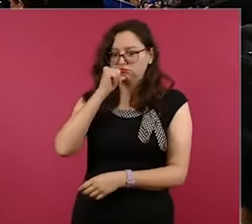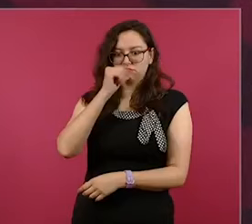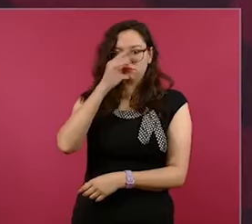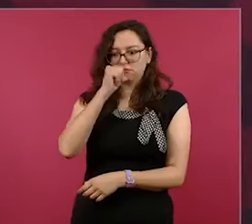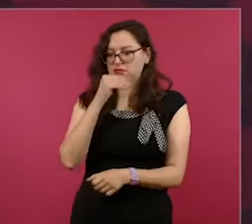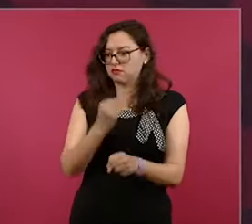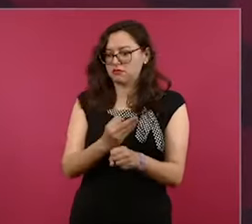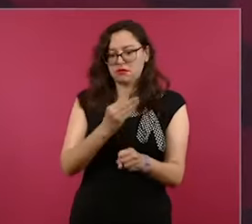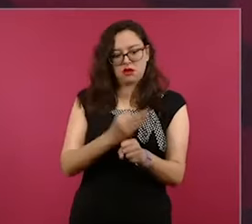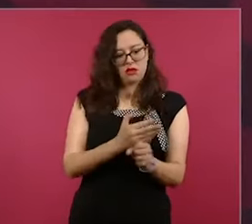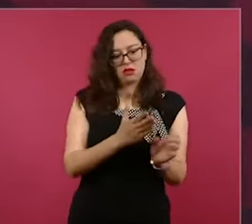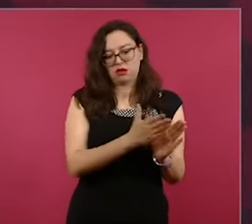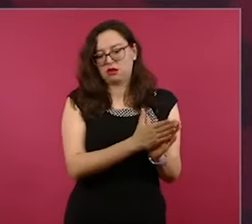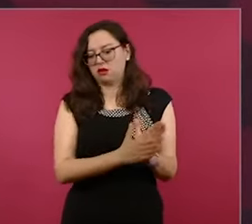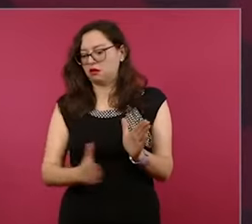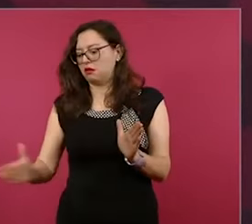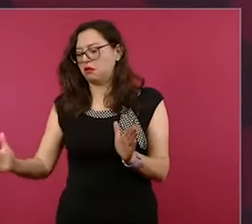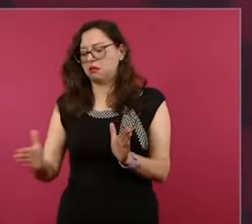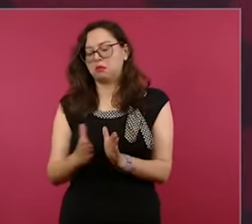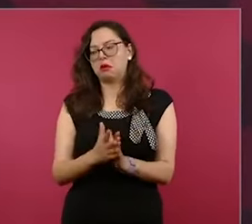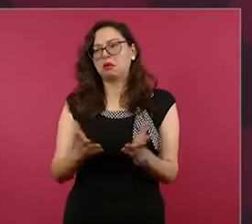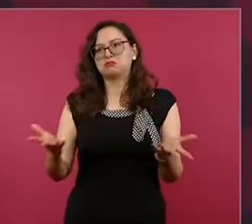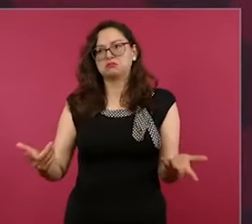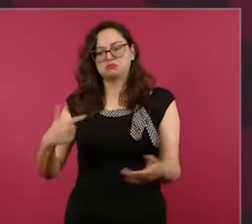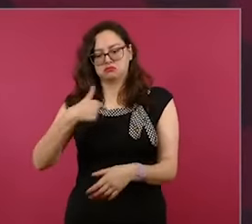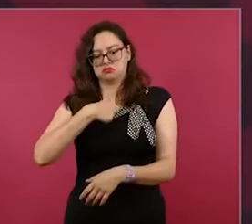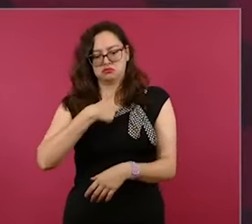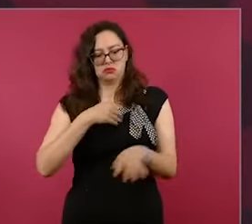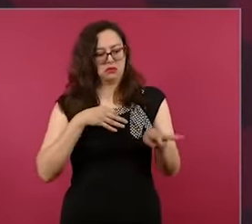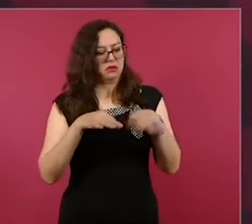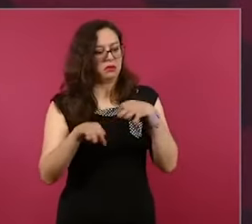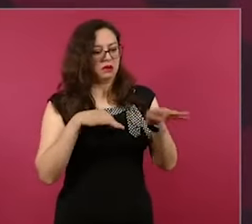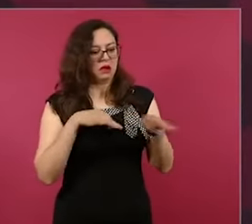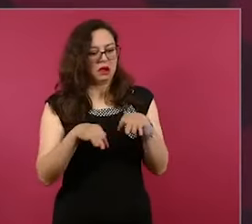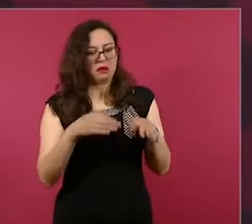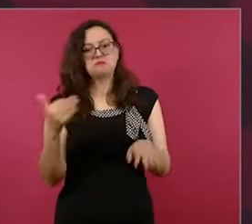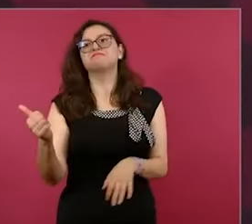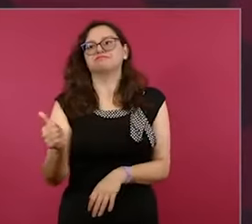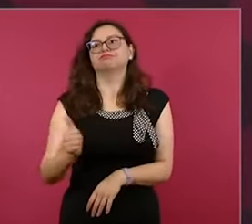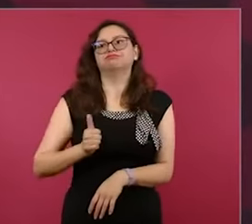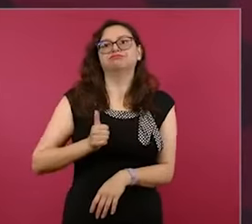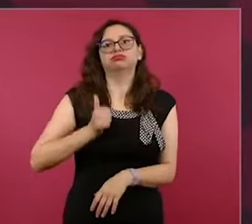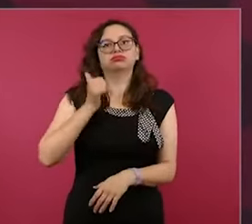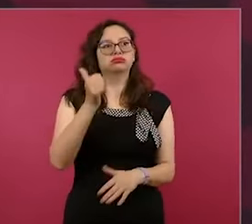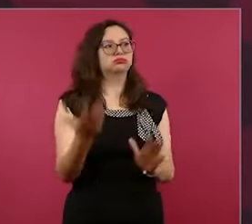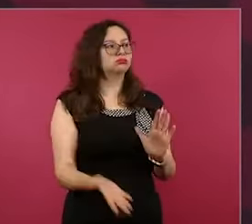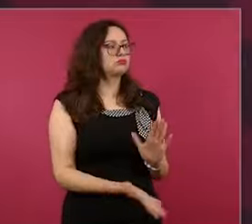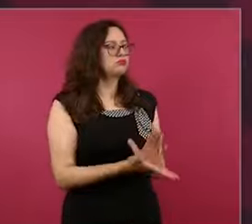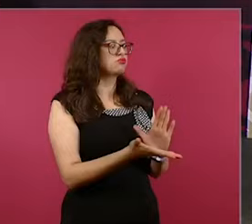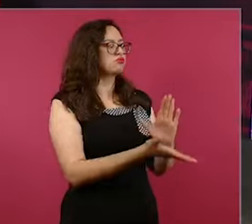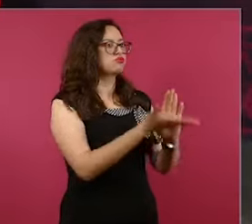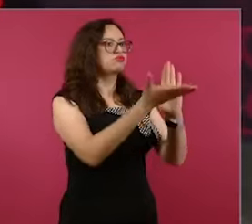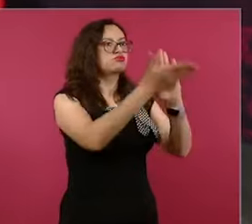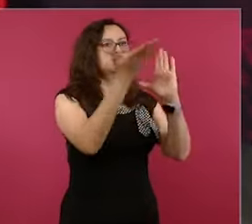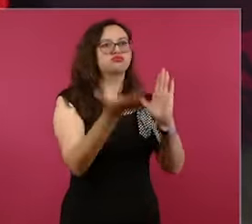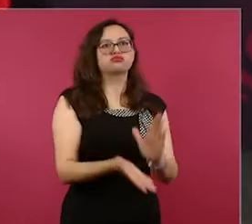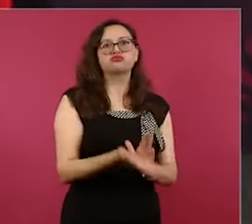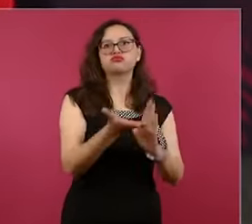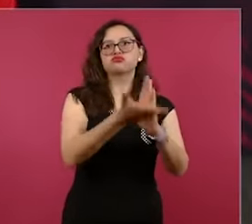a la supervisión de obras, para que no